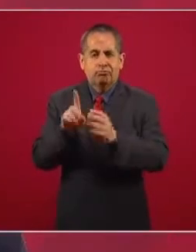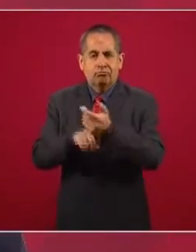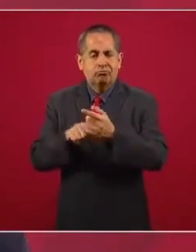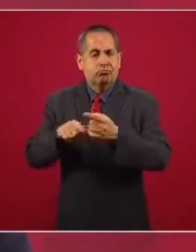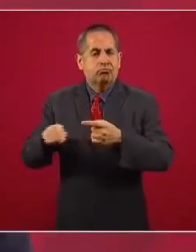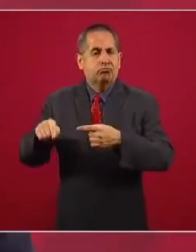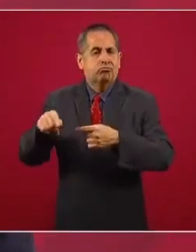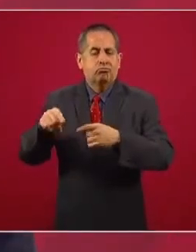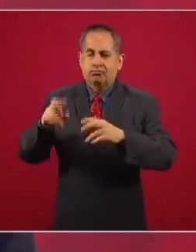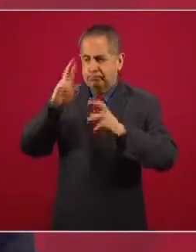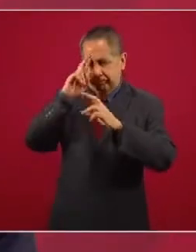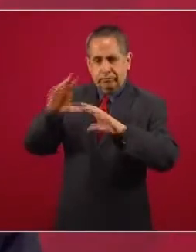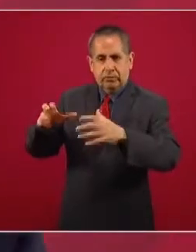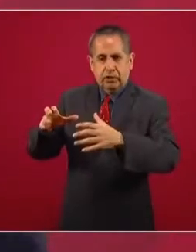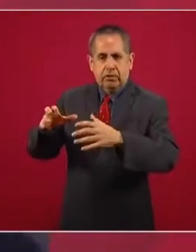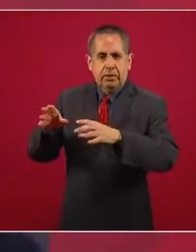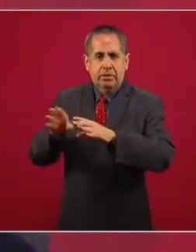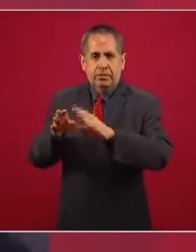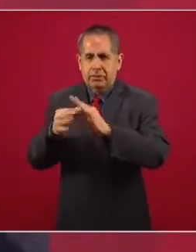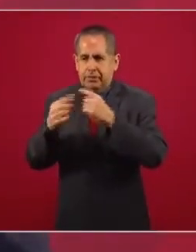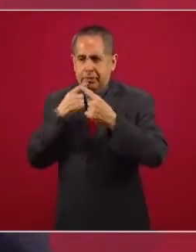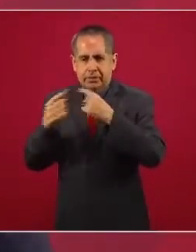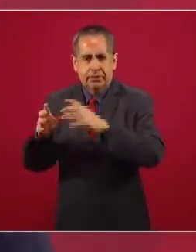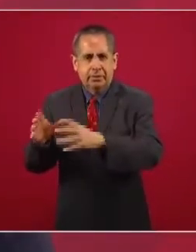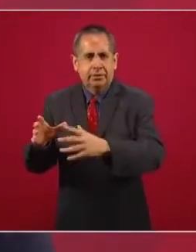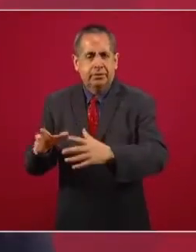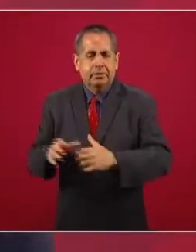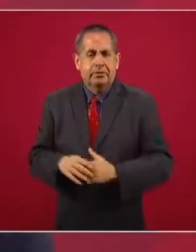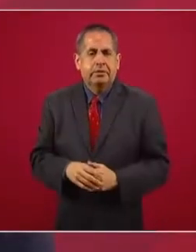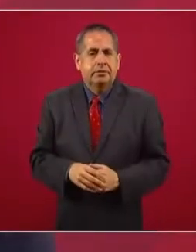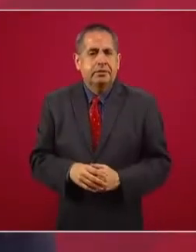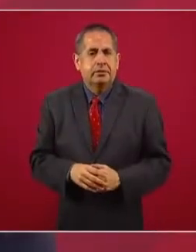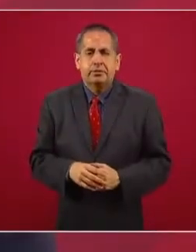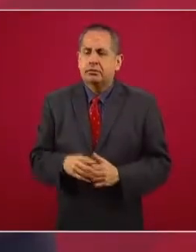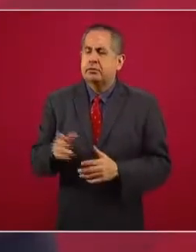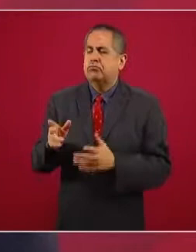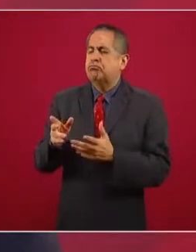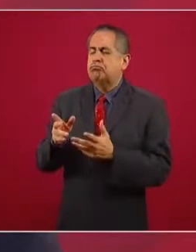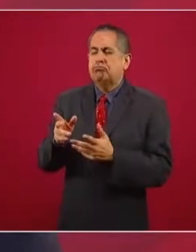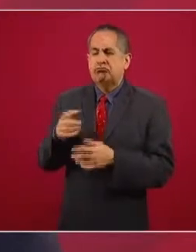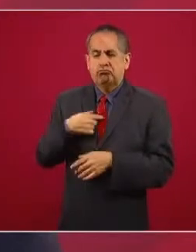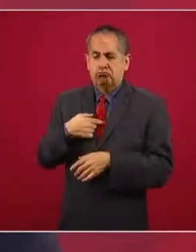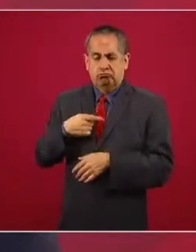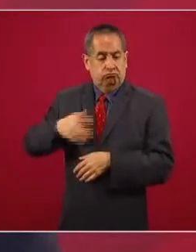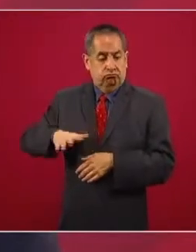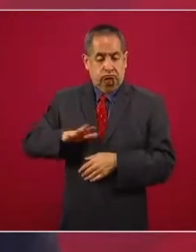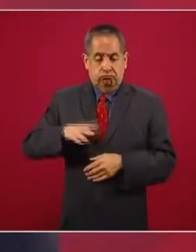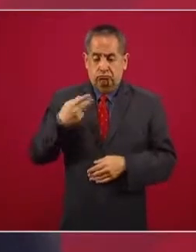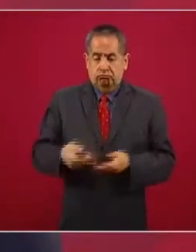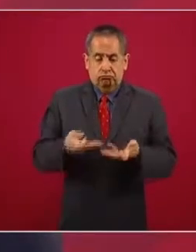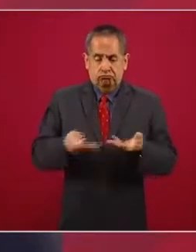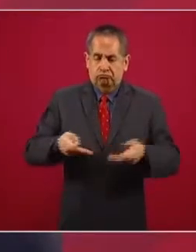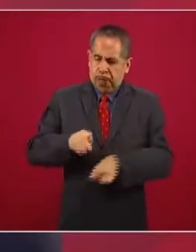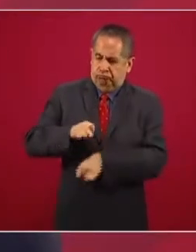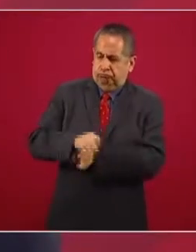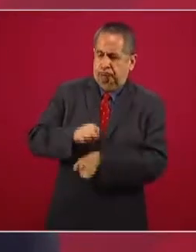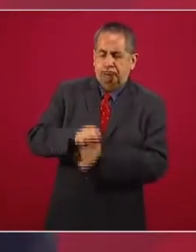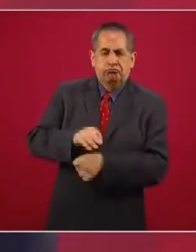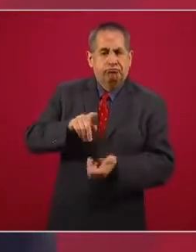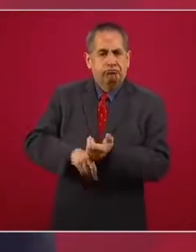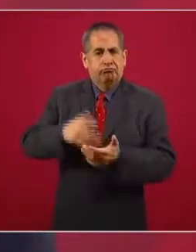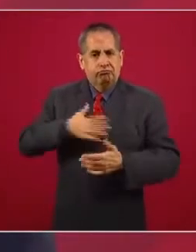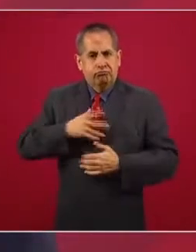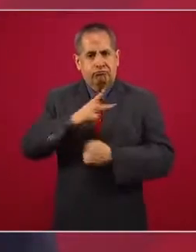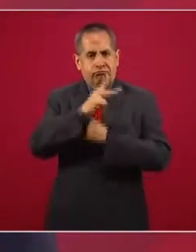defensa de nuestra soberanía.